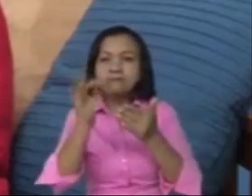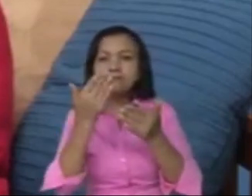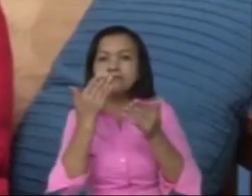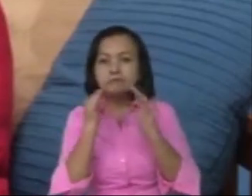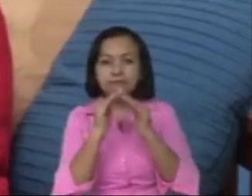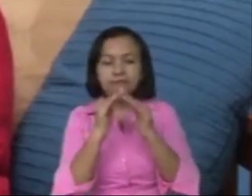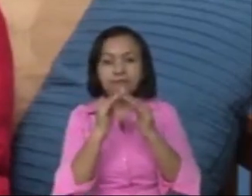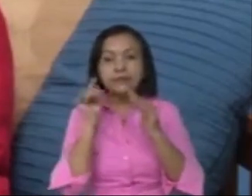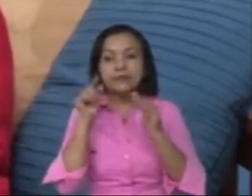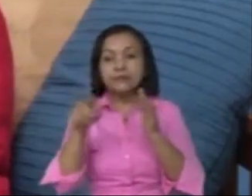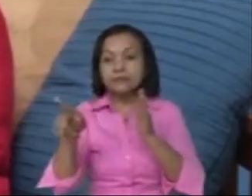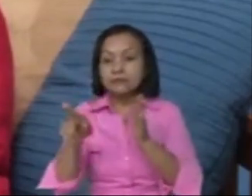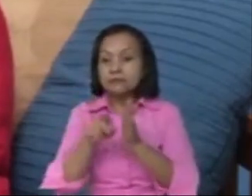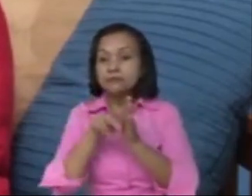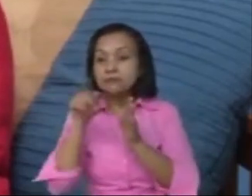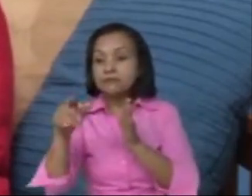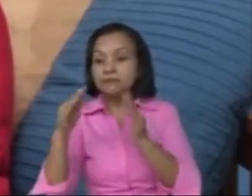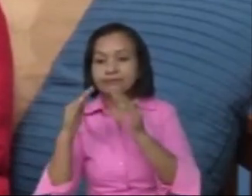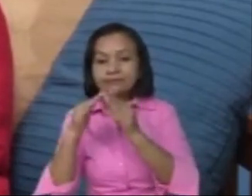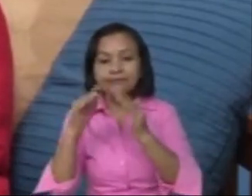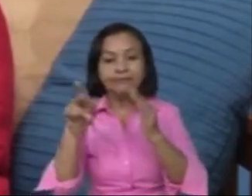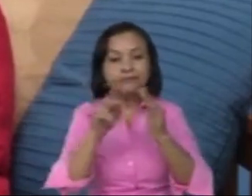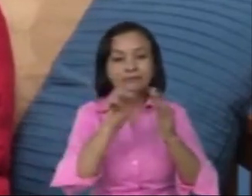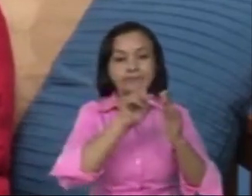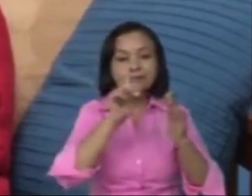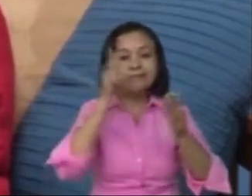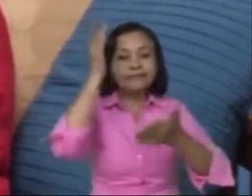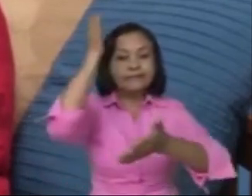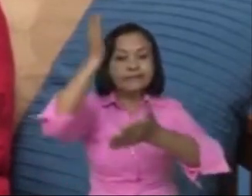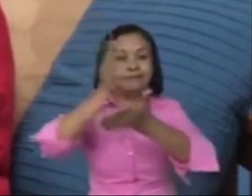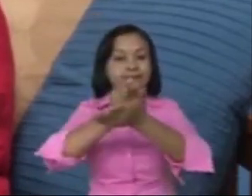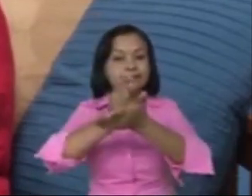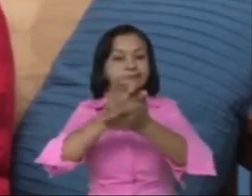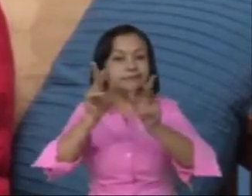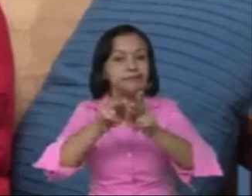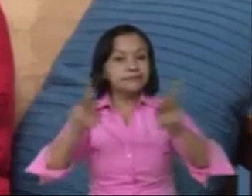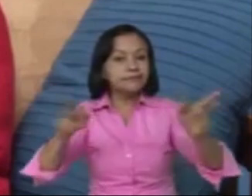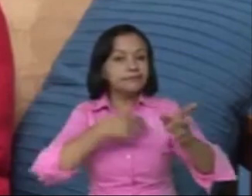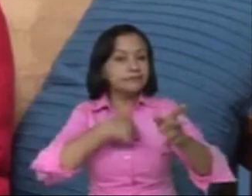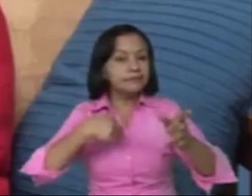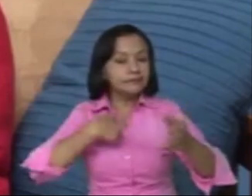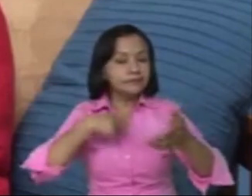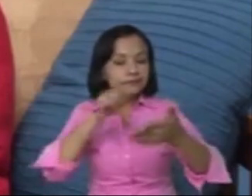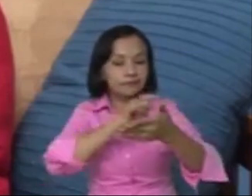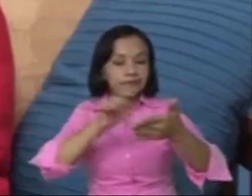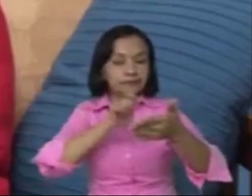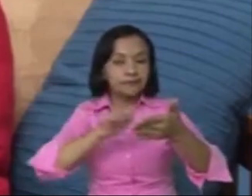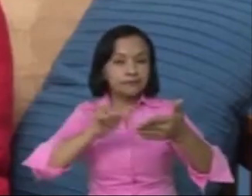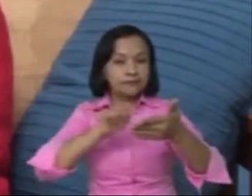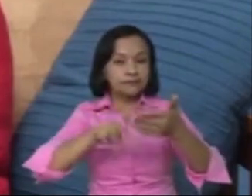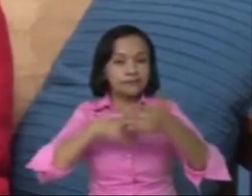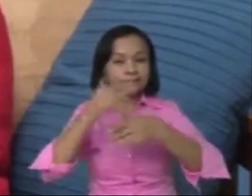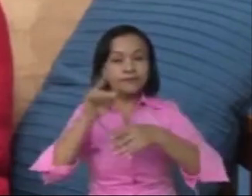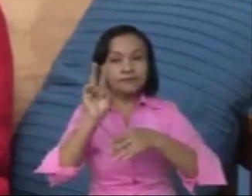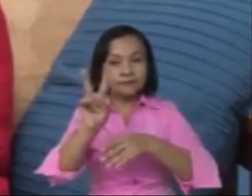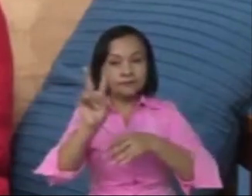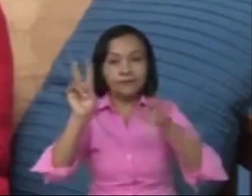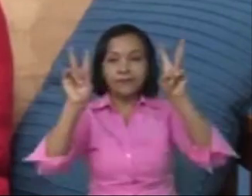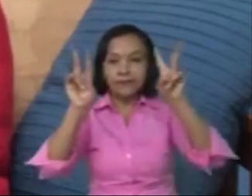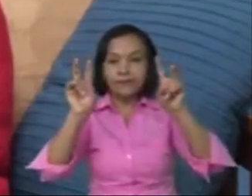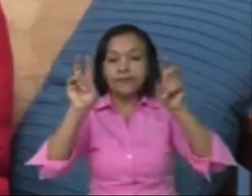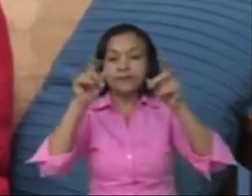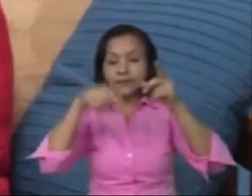lugares peligrosos en la casa, para tomar las decisiones de qué vamos a hacer. Al final, son los dos aspectos de la